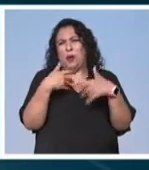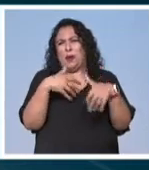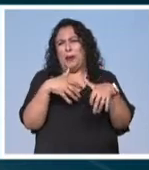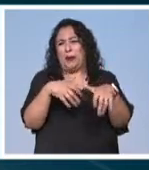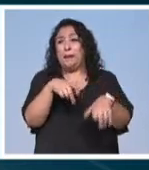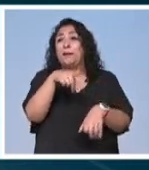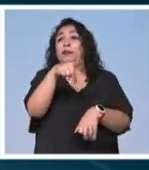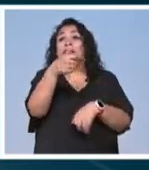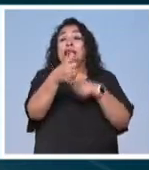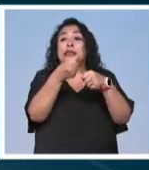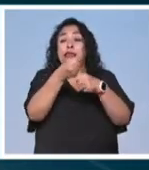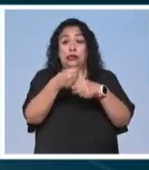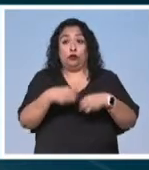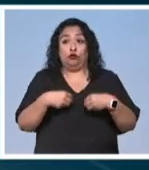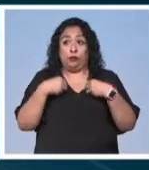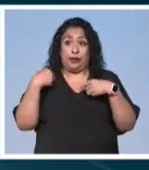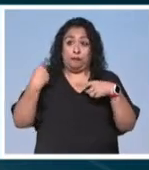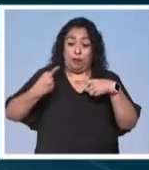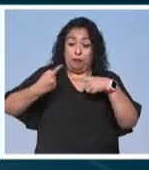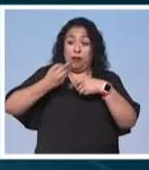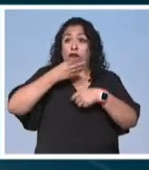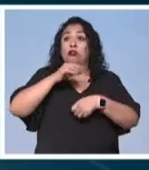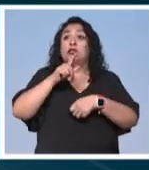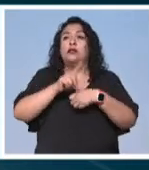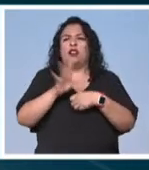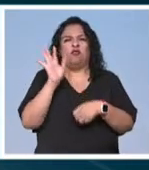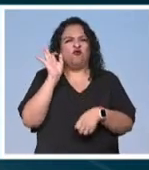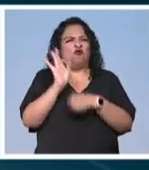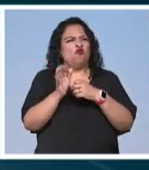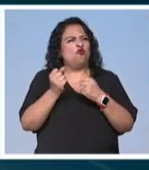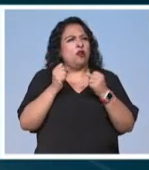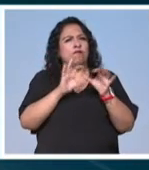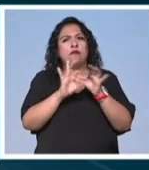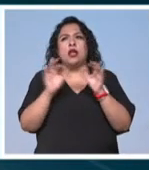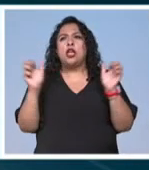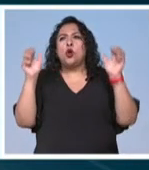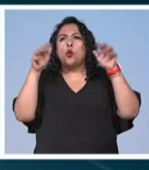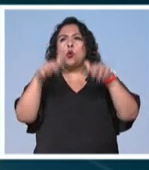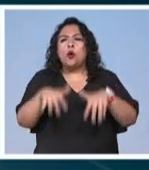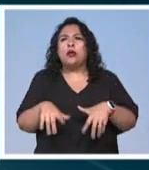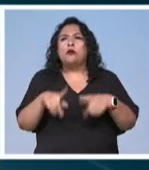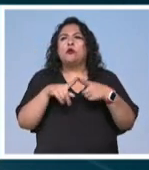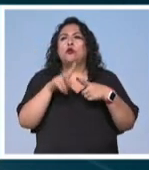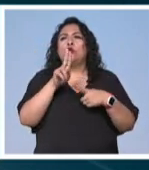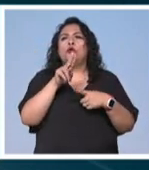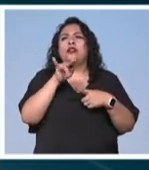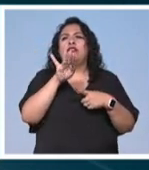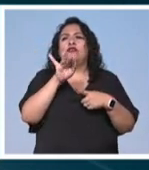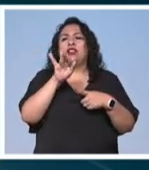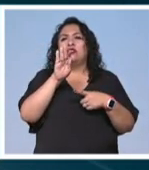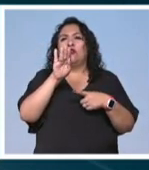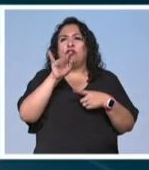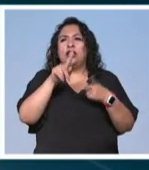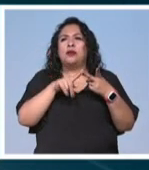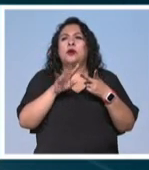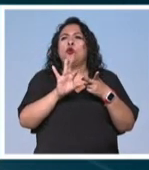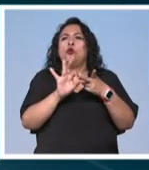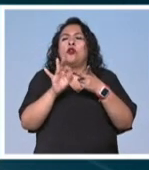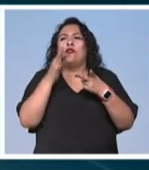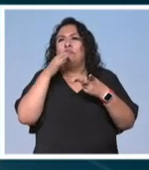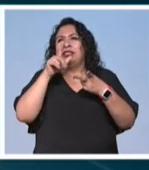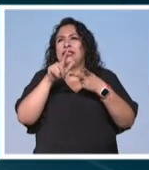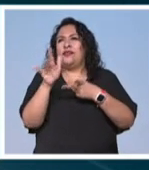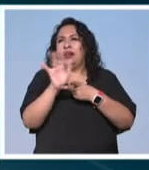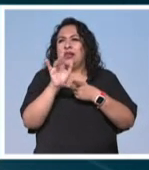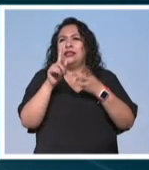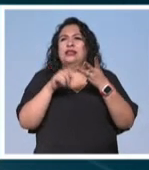En seis años de vida el festival logró fortalecer lazos con encuentros hermanos como el Unifest Film la unión de festivales de